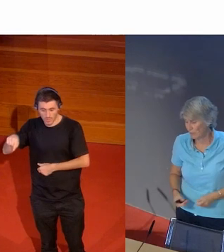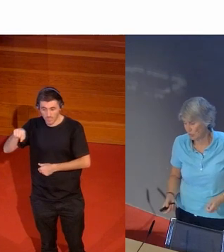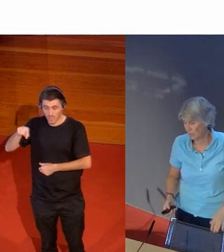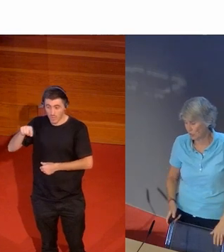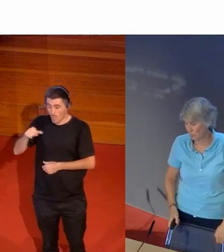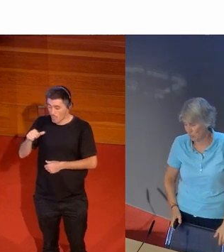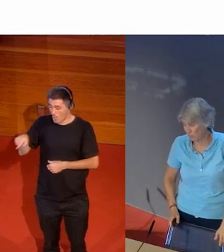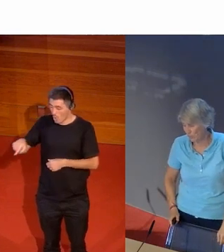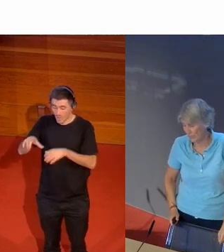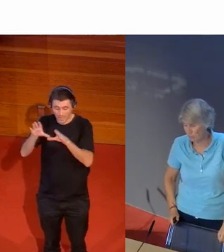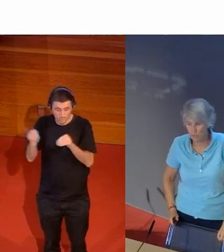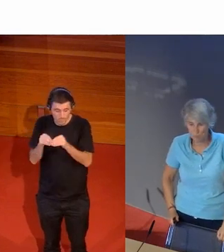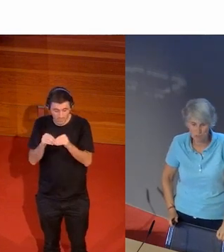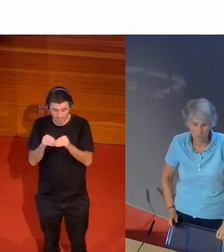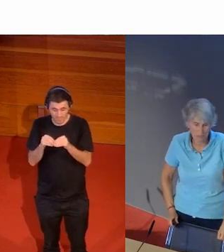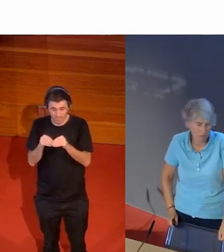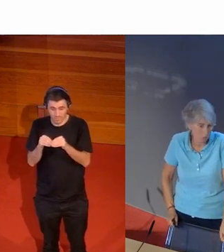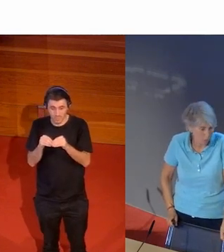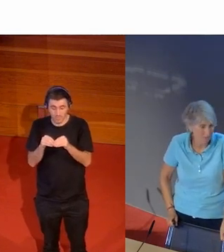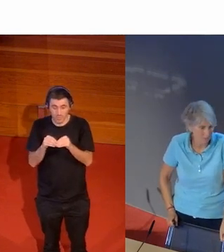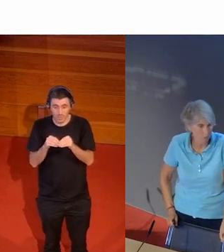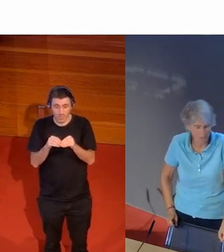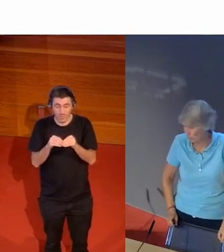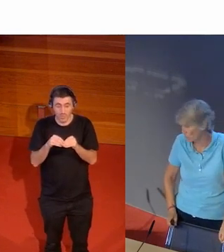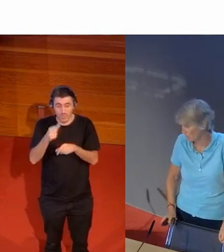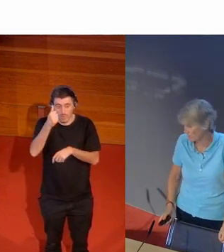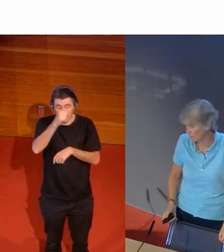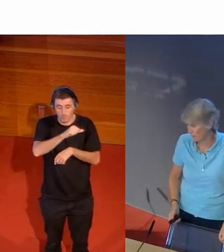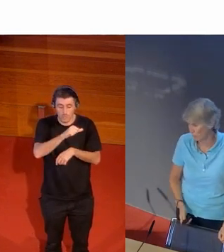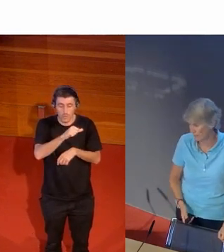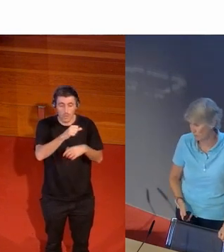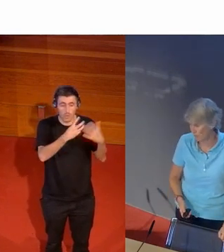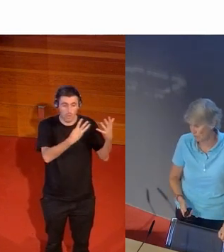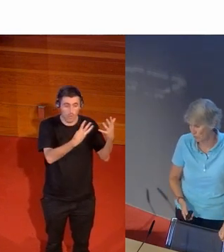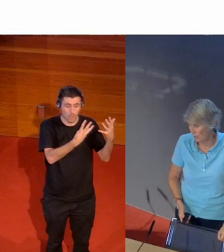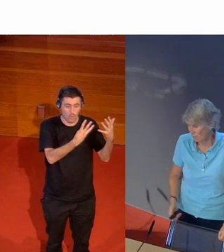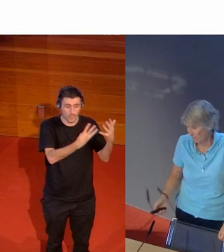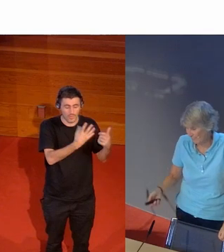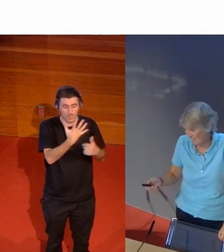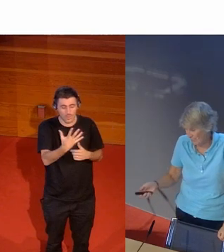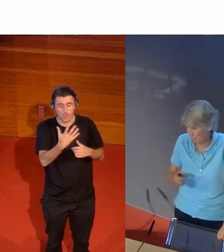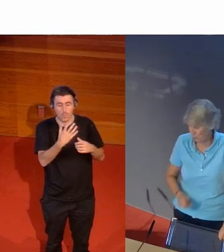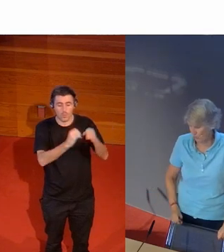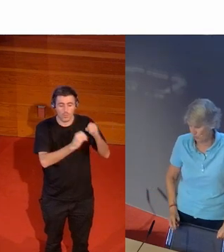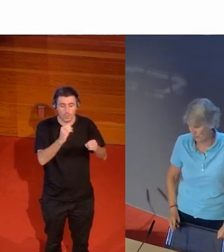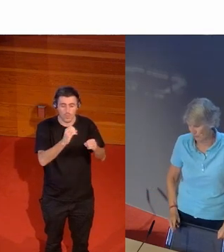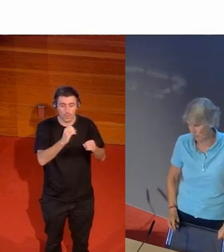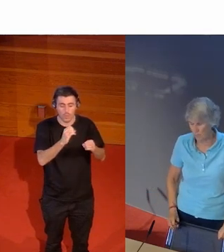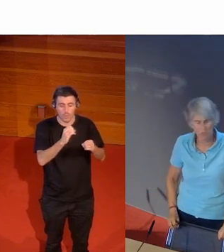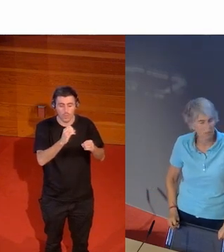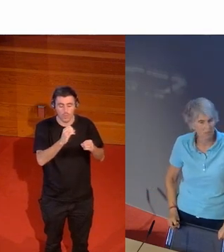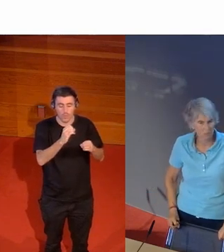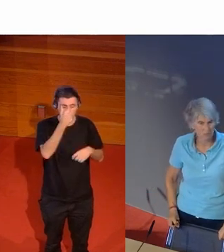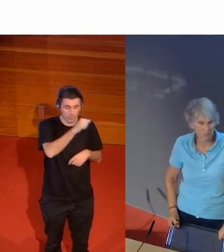resumen contenido deportivo en la competición masculina el 95% frente al 90% frente al 10% en la